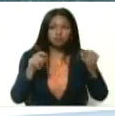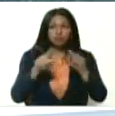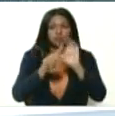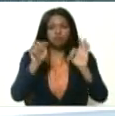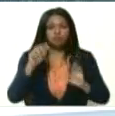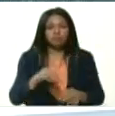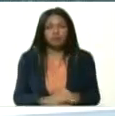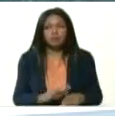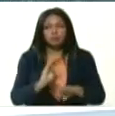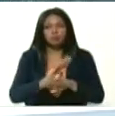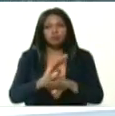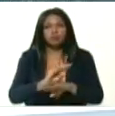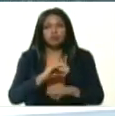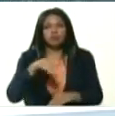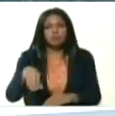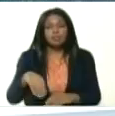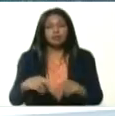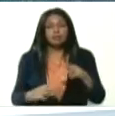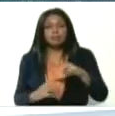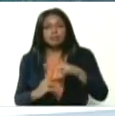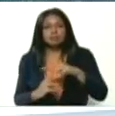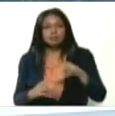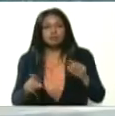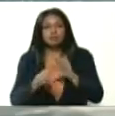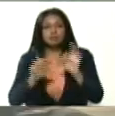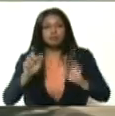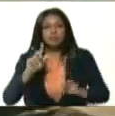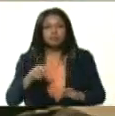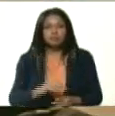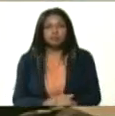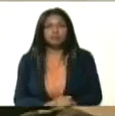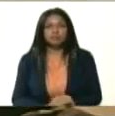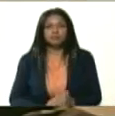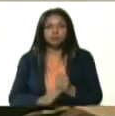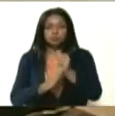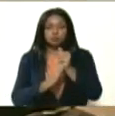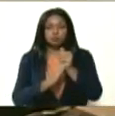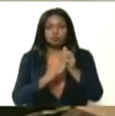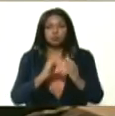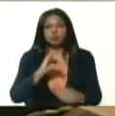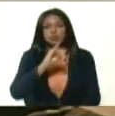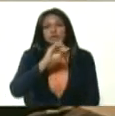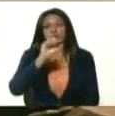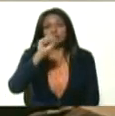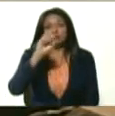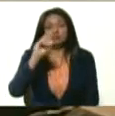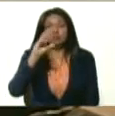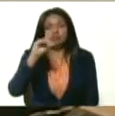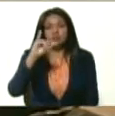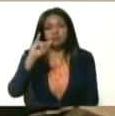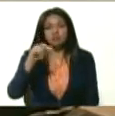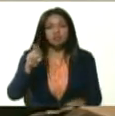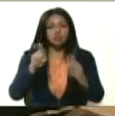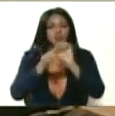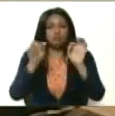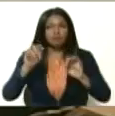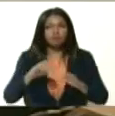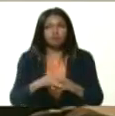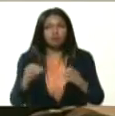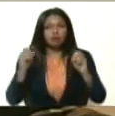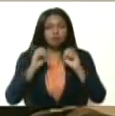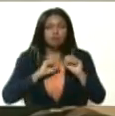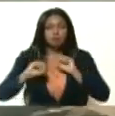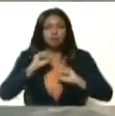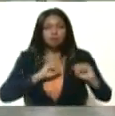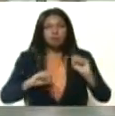Ahí está el protector del Estado Táchira, Freddy Bernal, el comandante de la Sodi, de la Redi. Hoy está desplegado